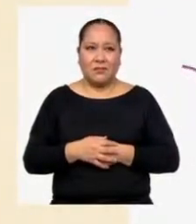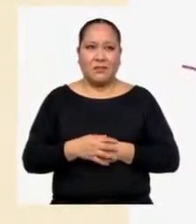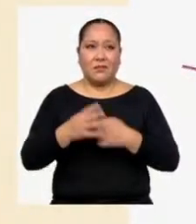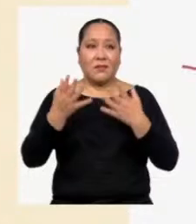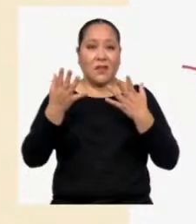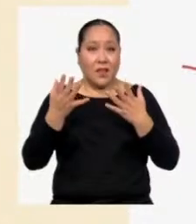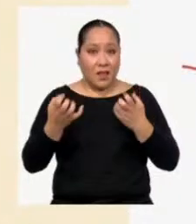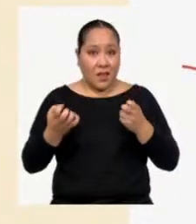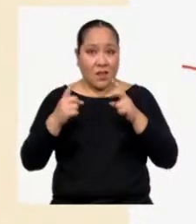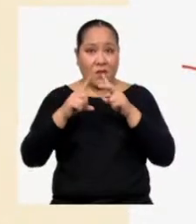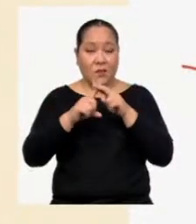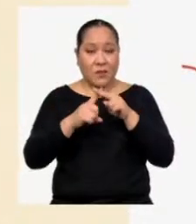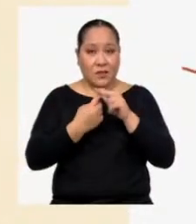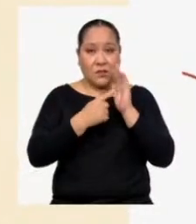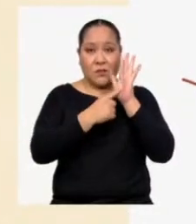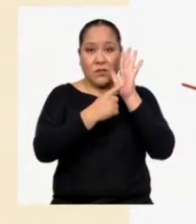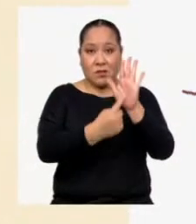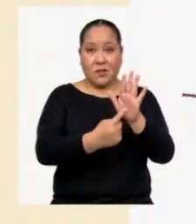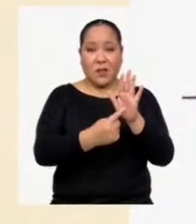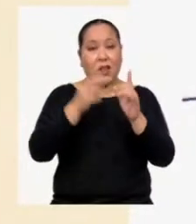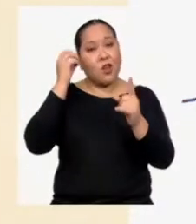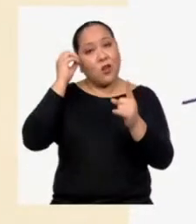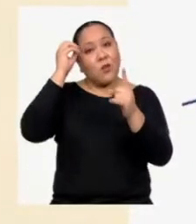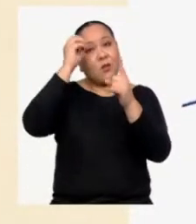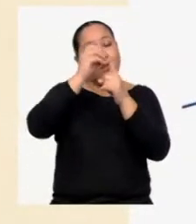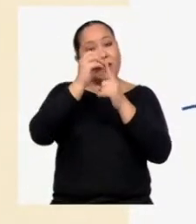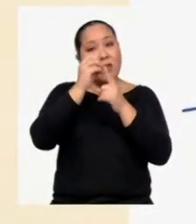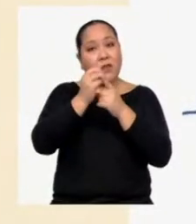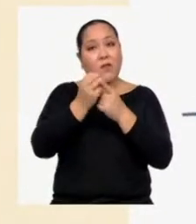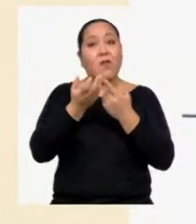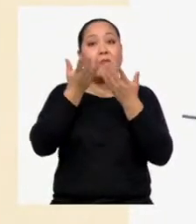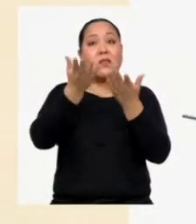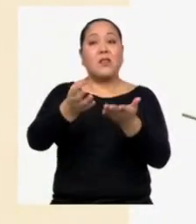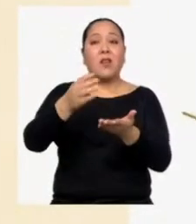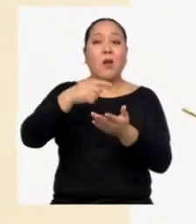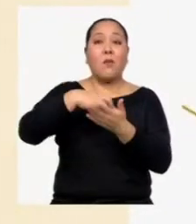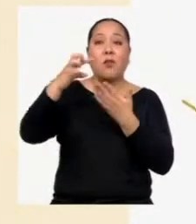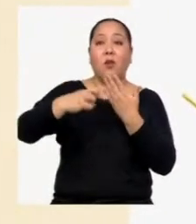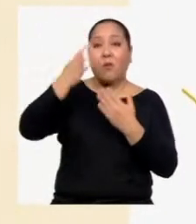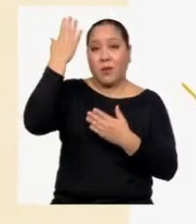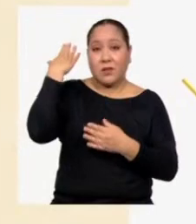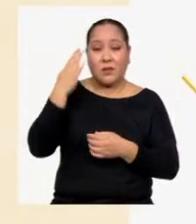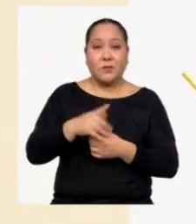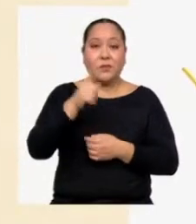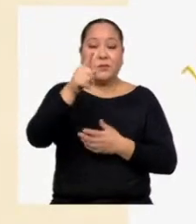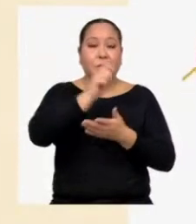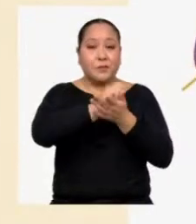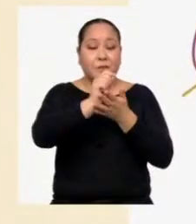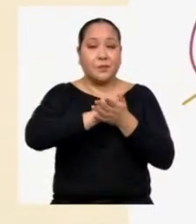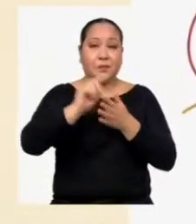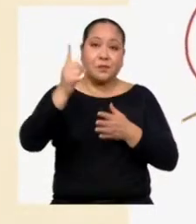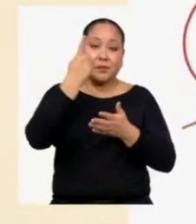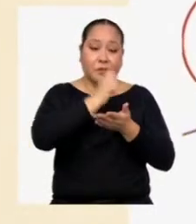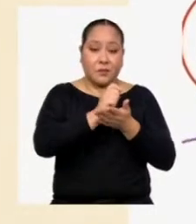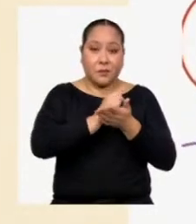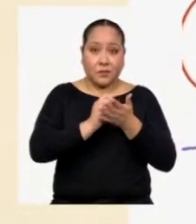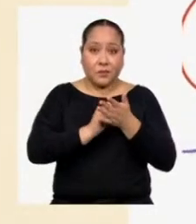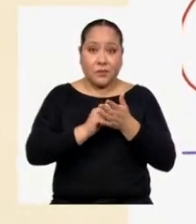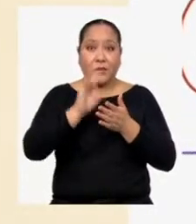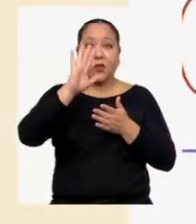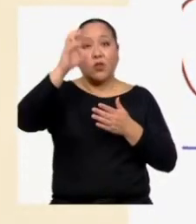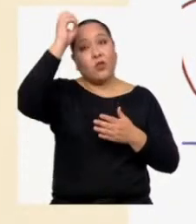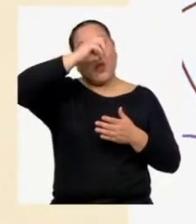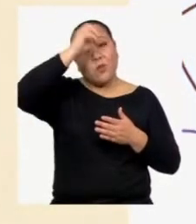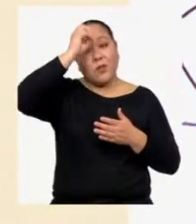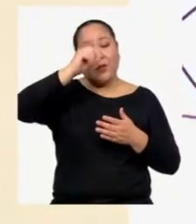Quiero comenzar mostrando el reto que se nos dejó en el programa de la otra vez. Escribe el primer borrador de tu artículo de